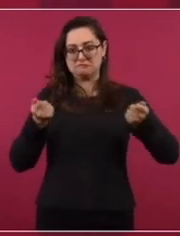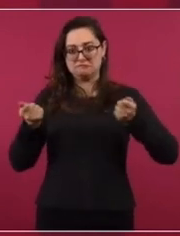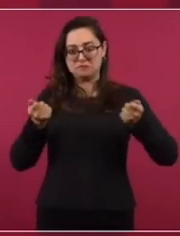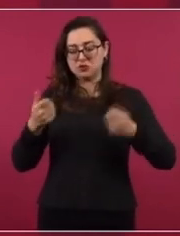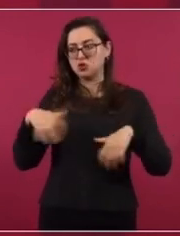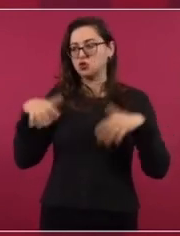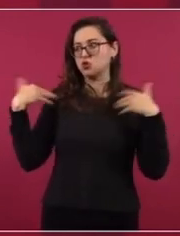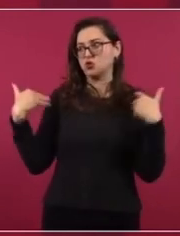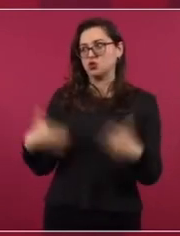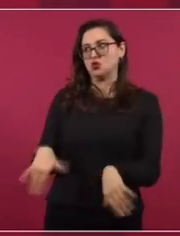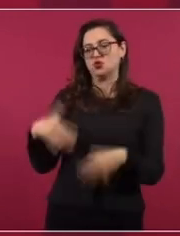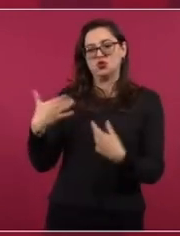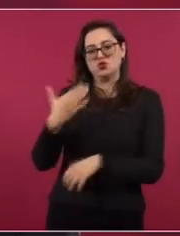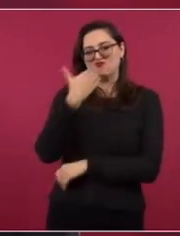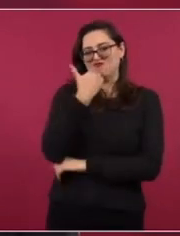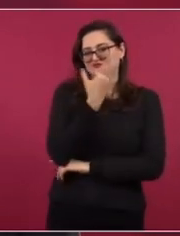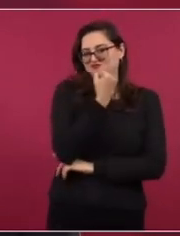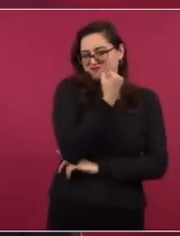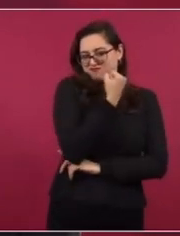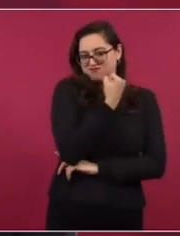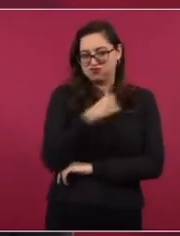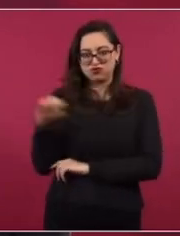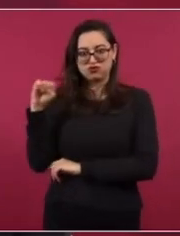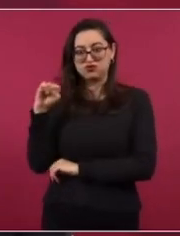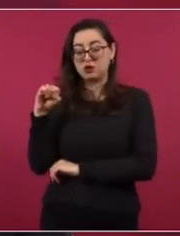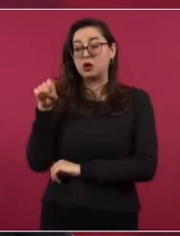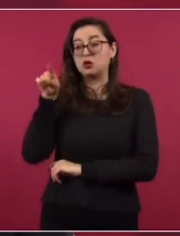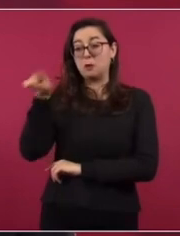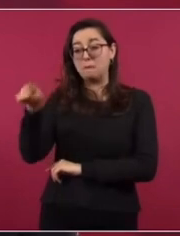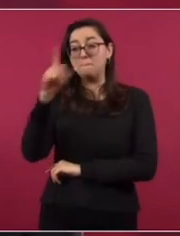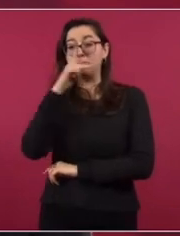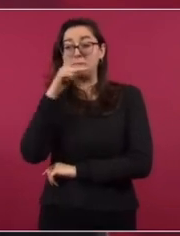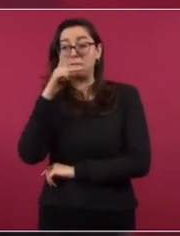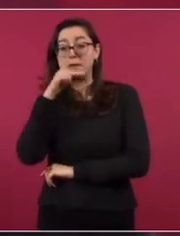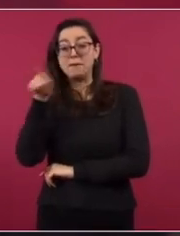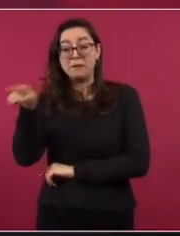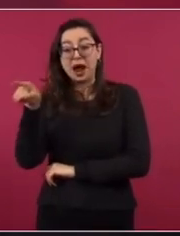piloto del Escuadrón 201, fíjense en la historia.